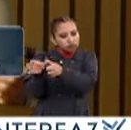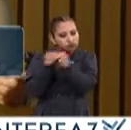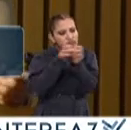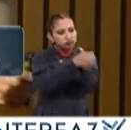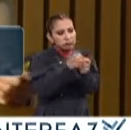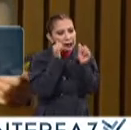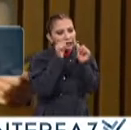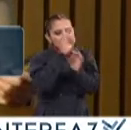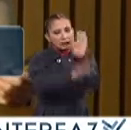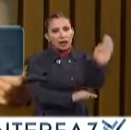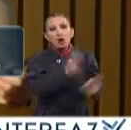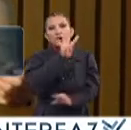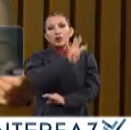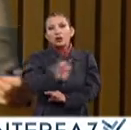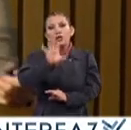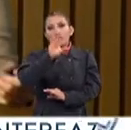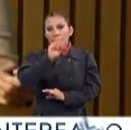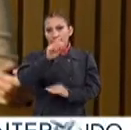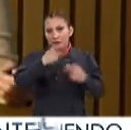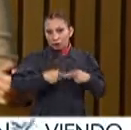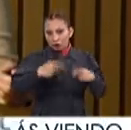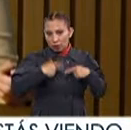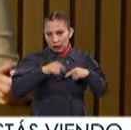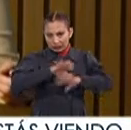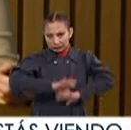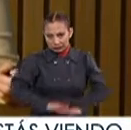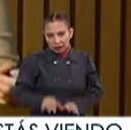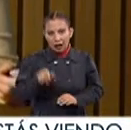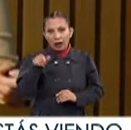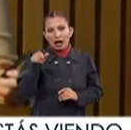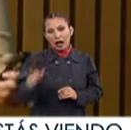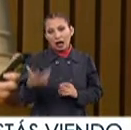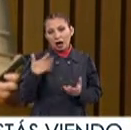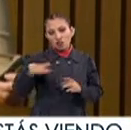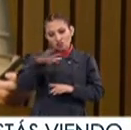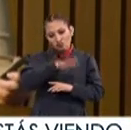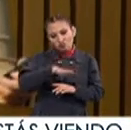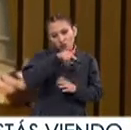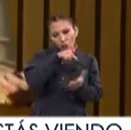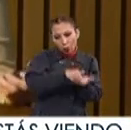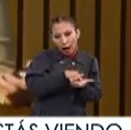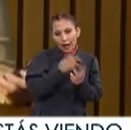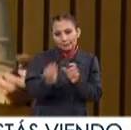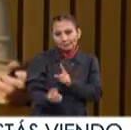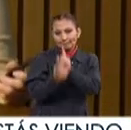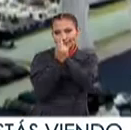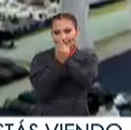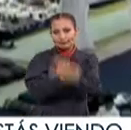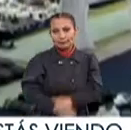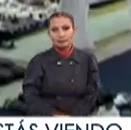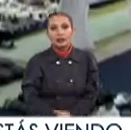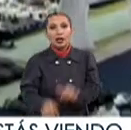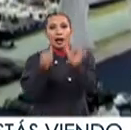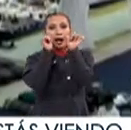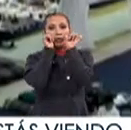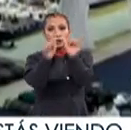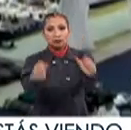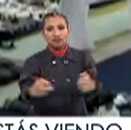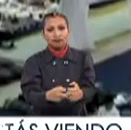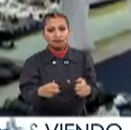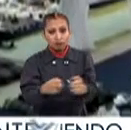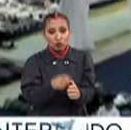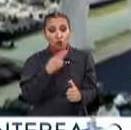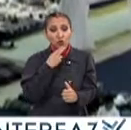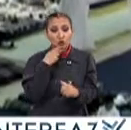y dar atención a más de 490 personas ya en escenarios presenciales Atención en crisis,